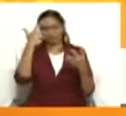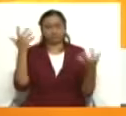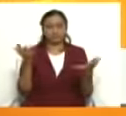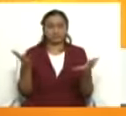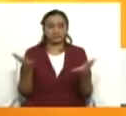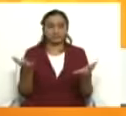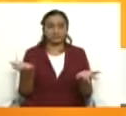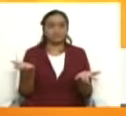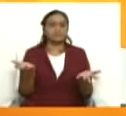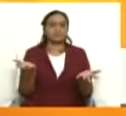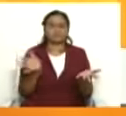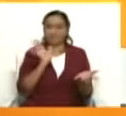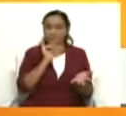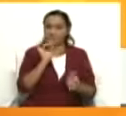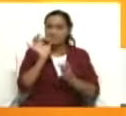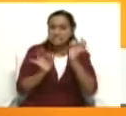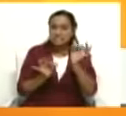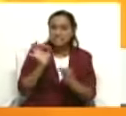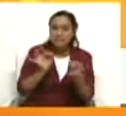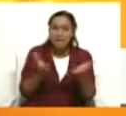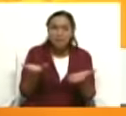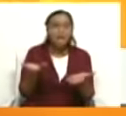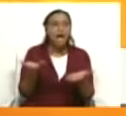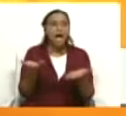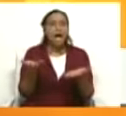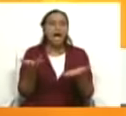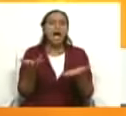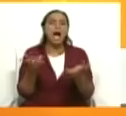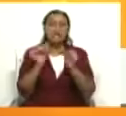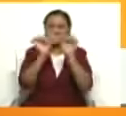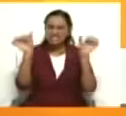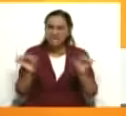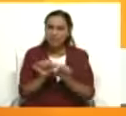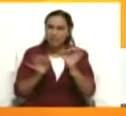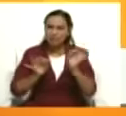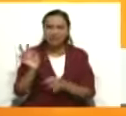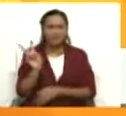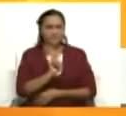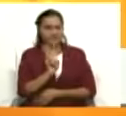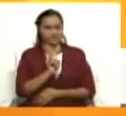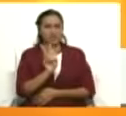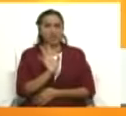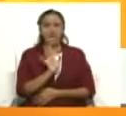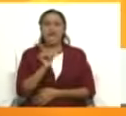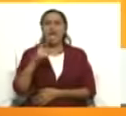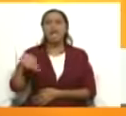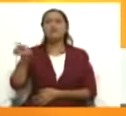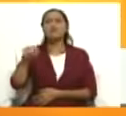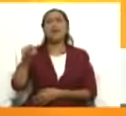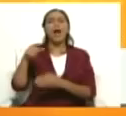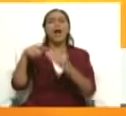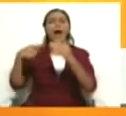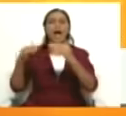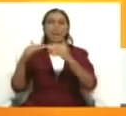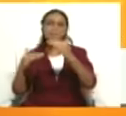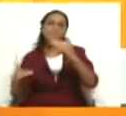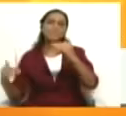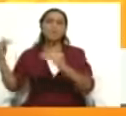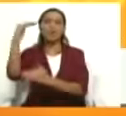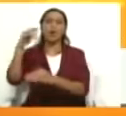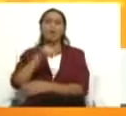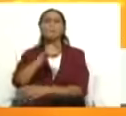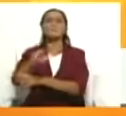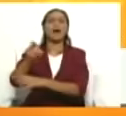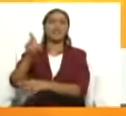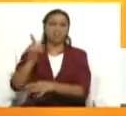sistema de justicia venezolano, pero a pesar de ello hay una decisión que tomar, es como si hubiesen órdenes superiores que atender. Pero Venezuela